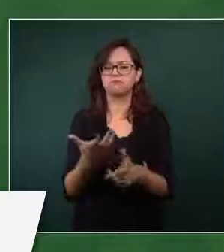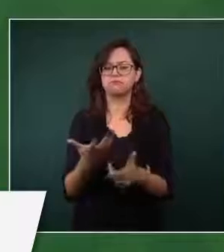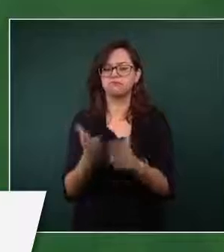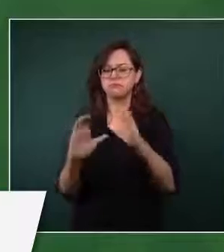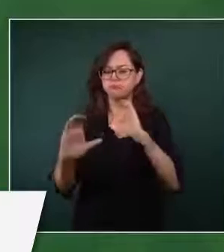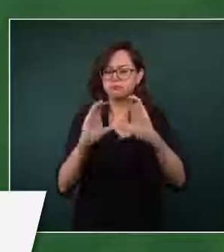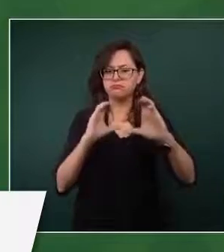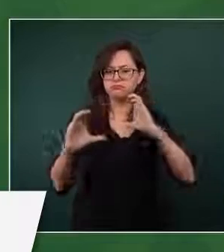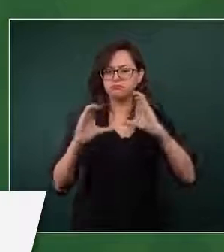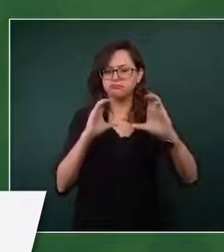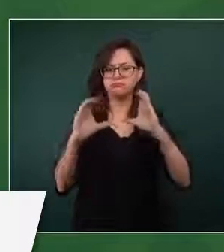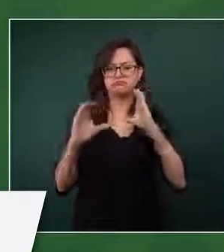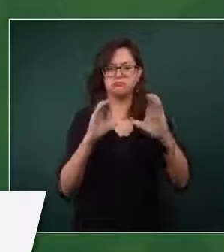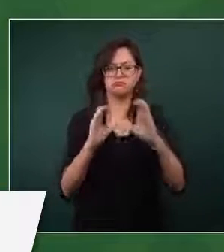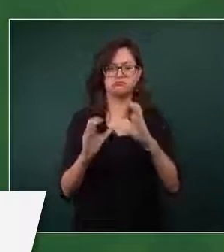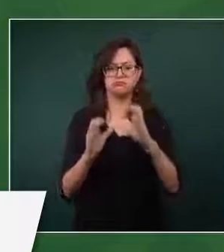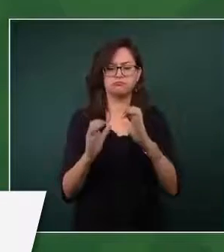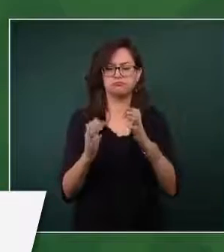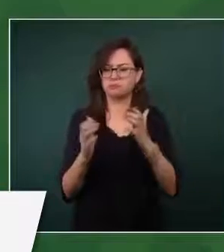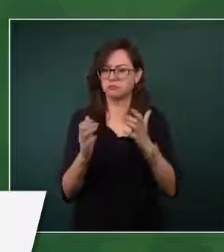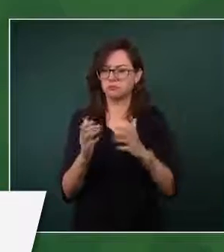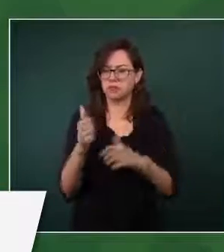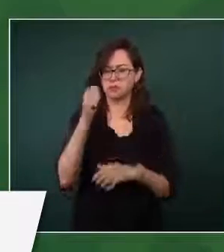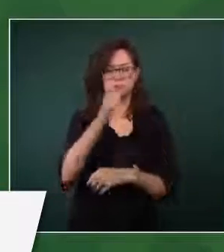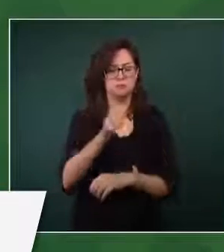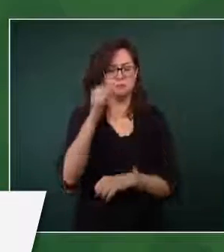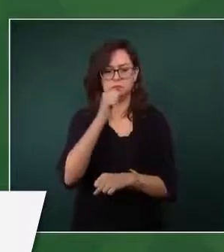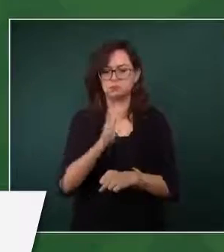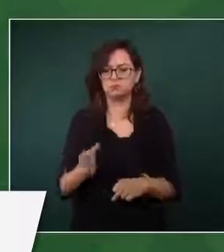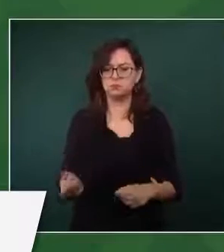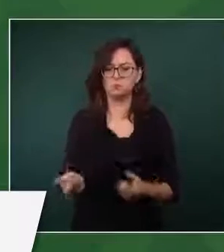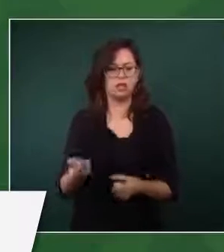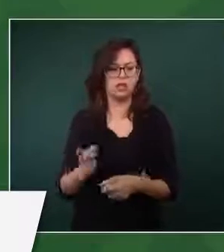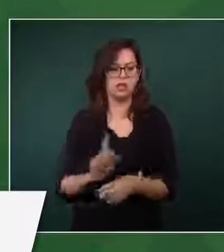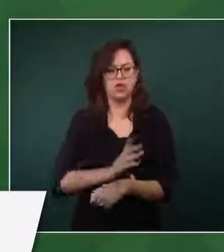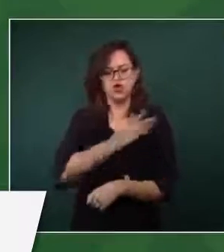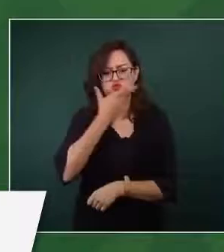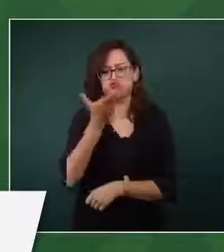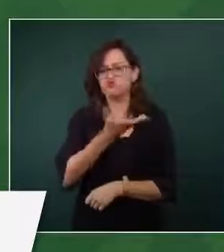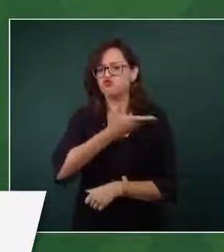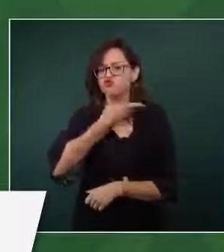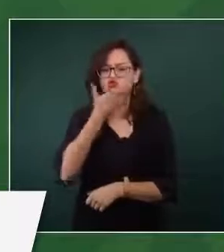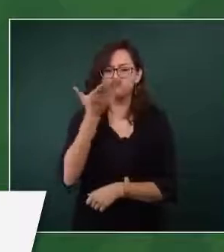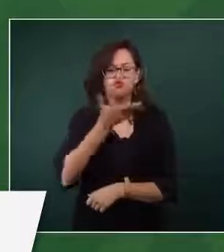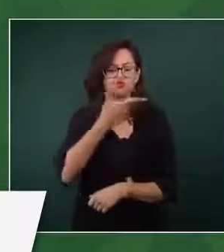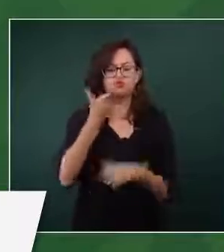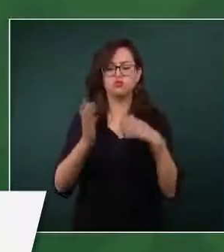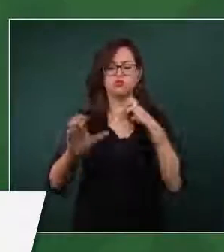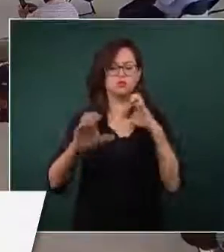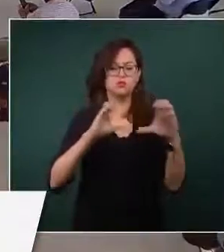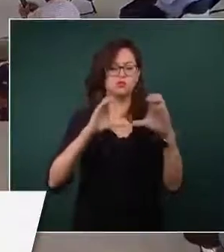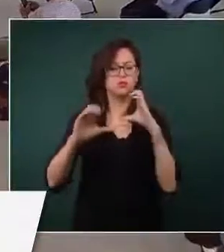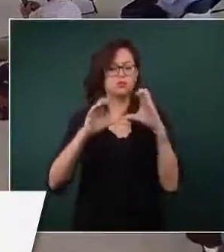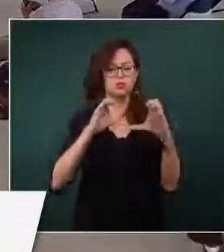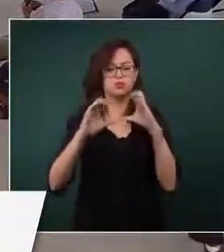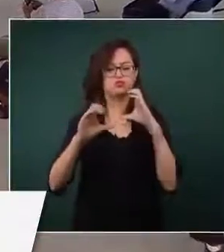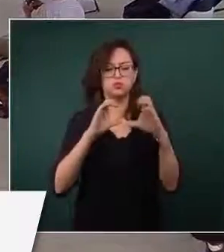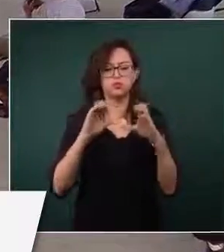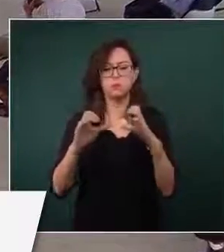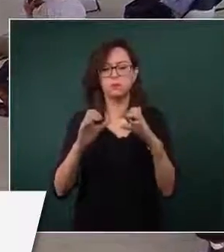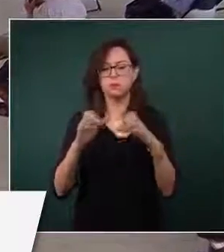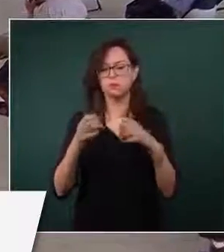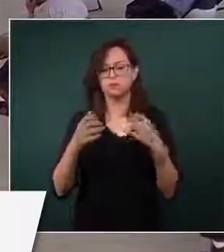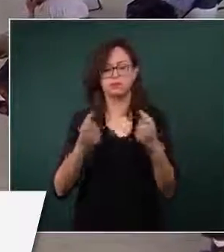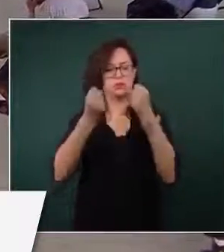estrecha, cotidiana en el tema de